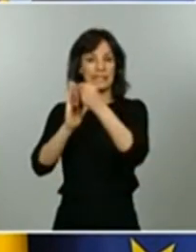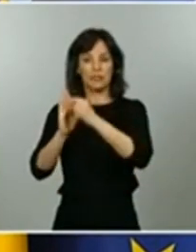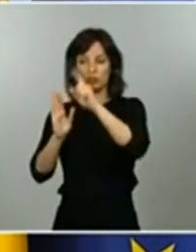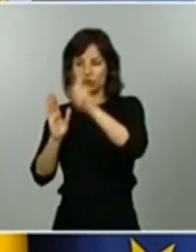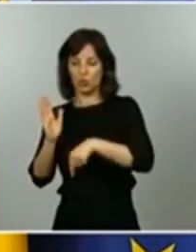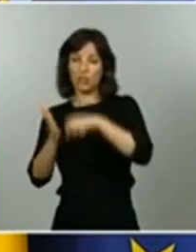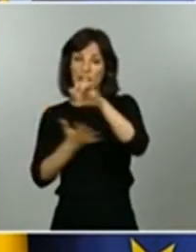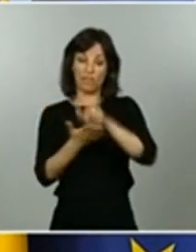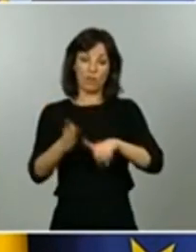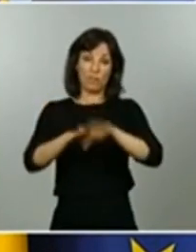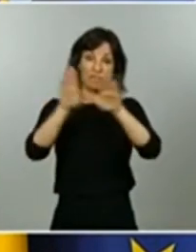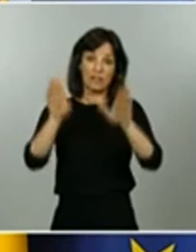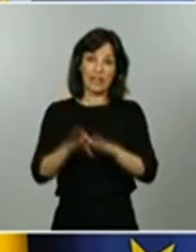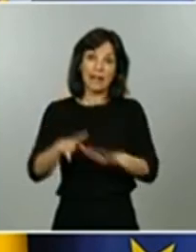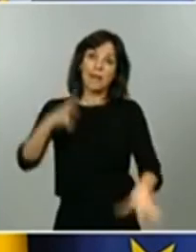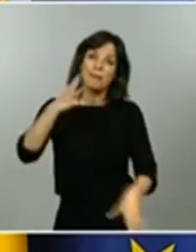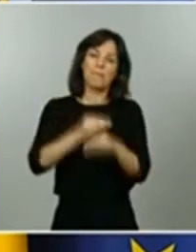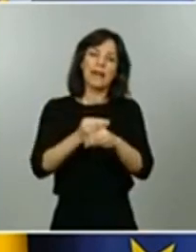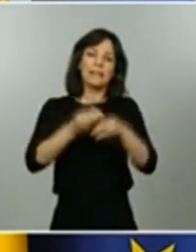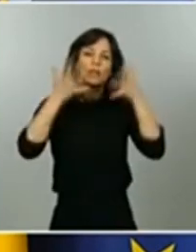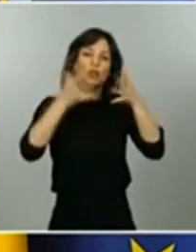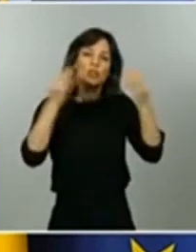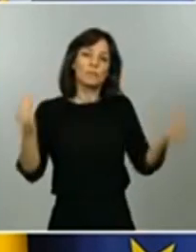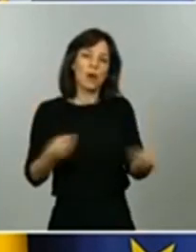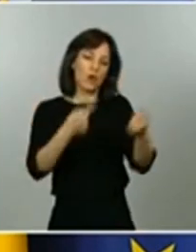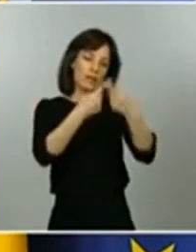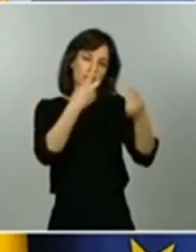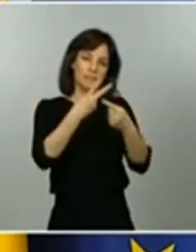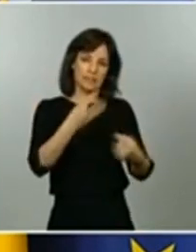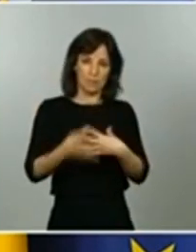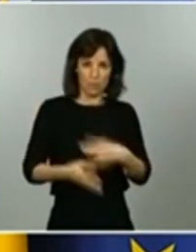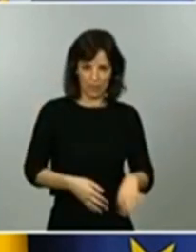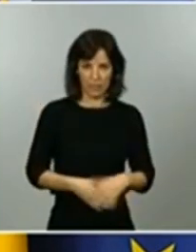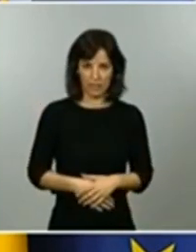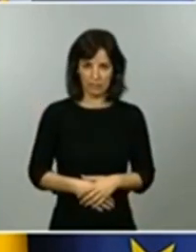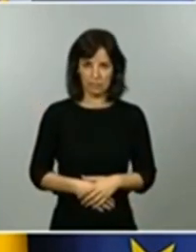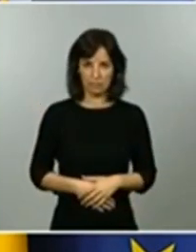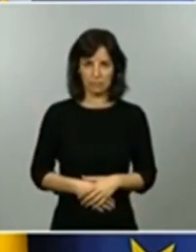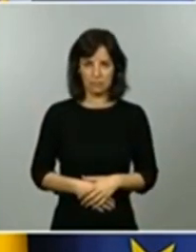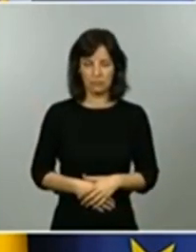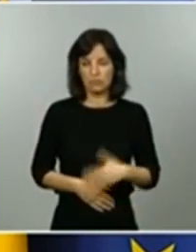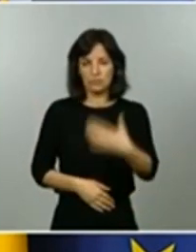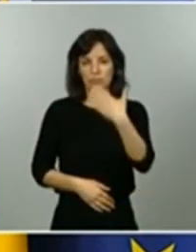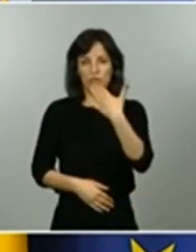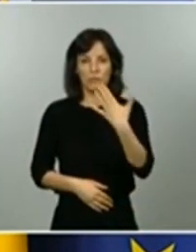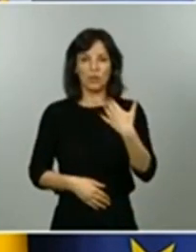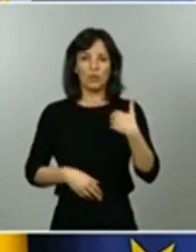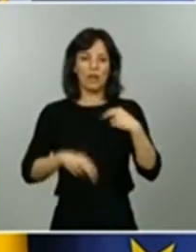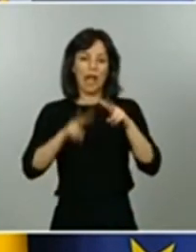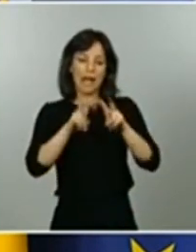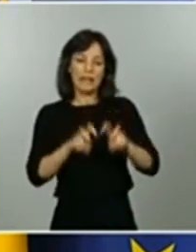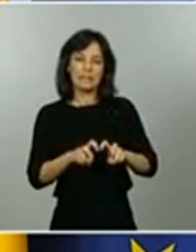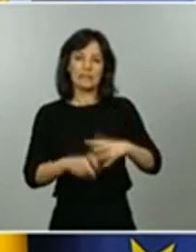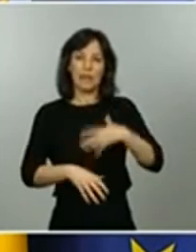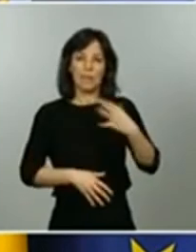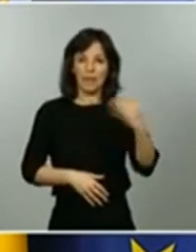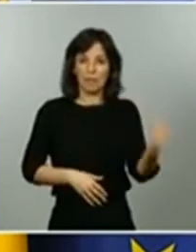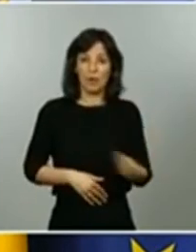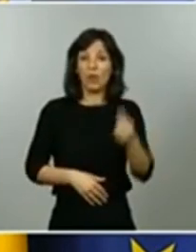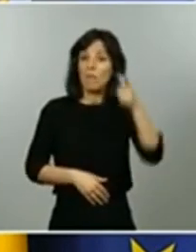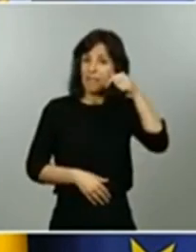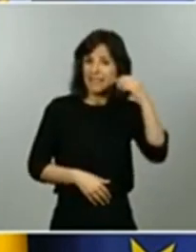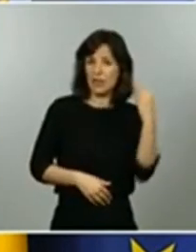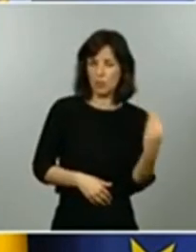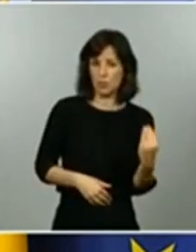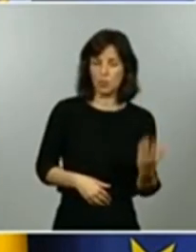recomendaciones de mejora puede ser mejorar la capacidad de análisis que en Melilla es muy buena puede ser